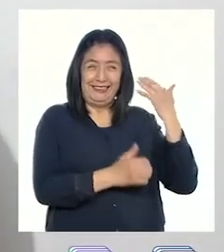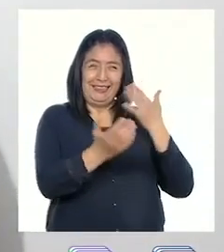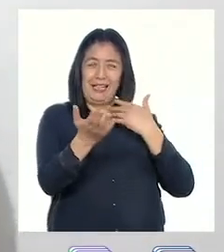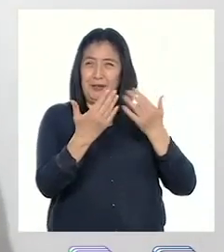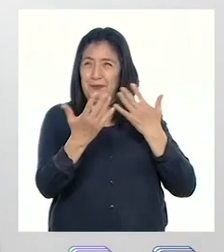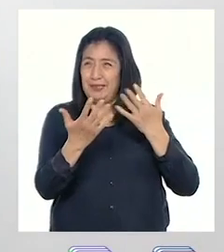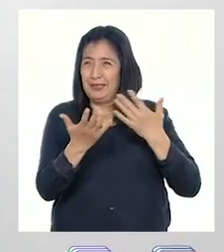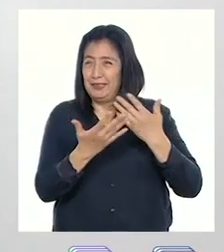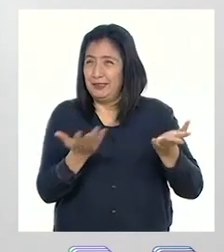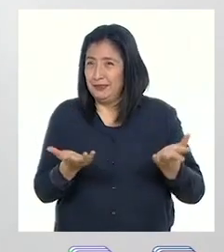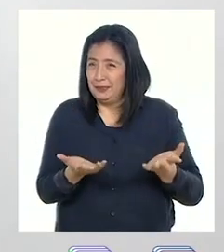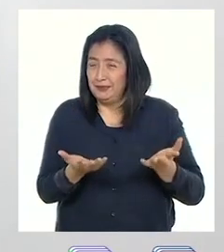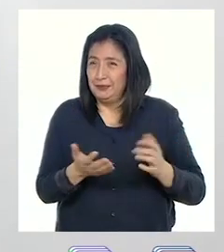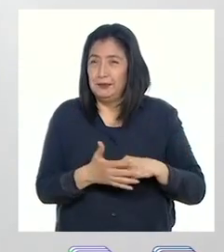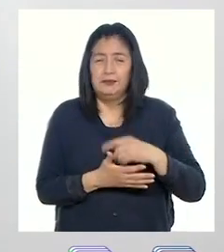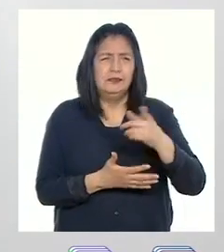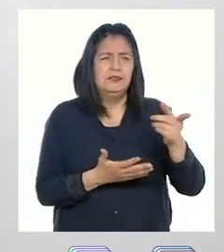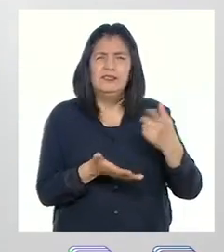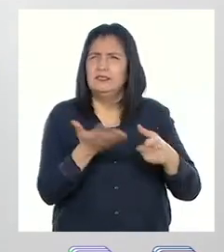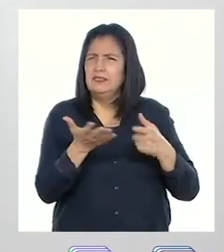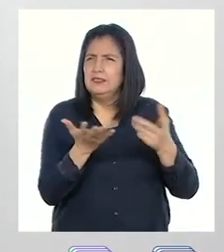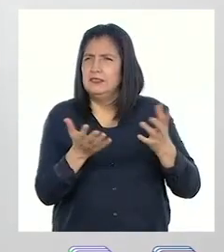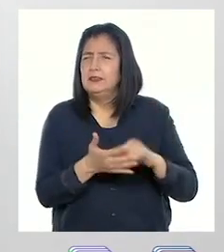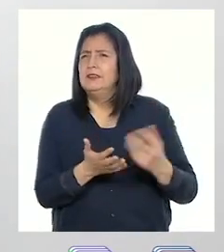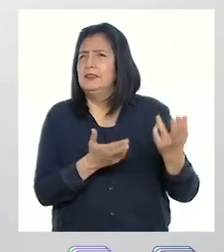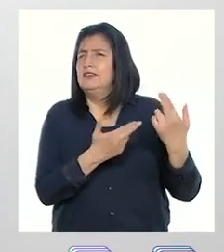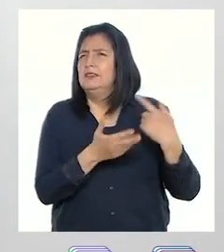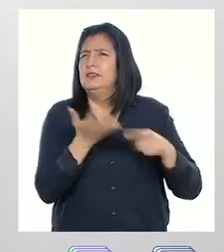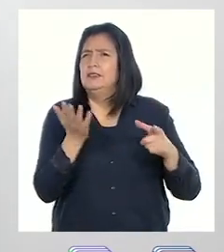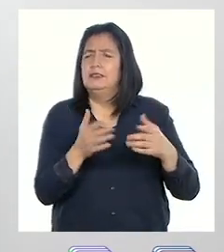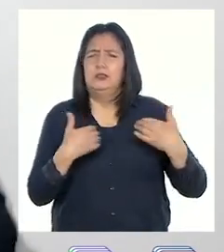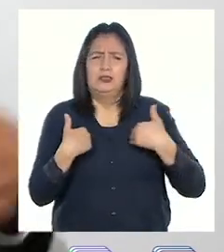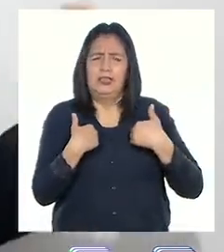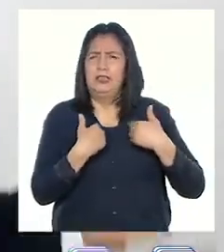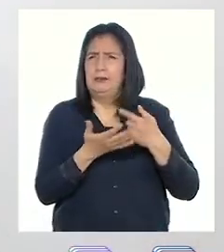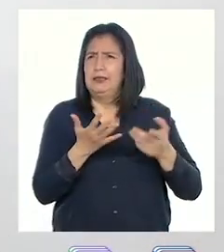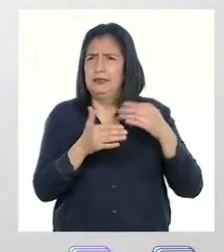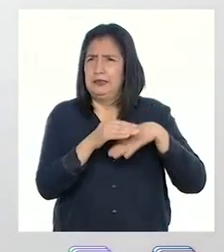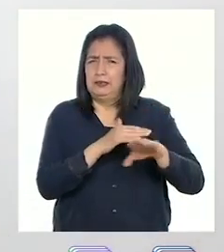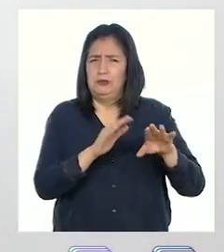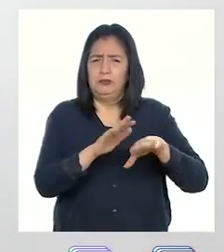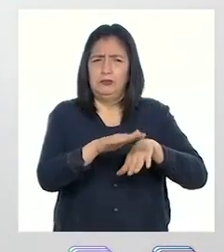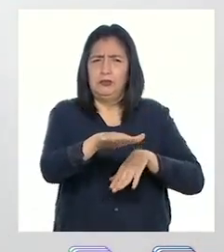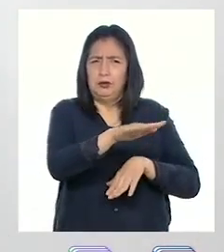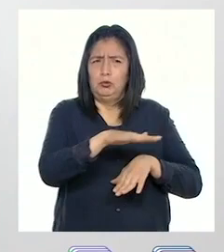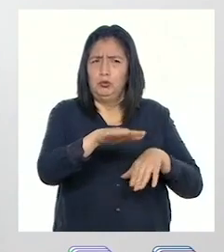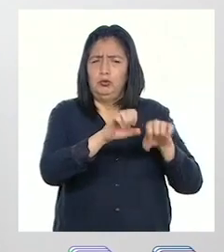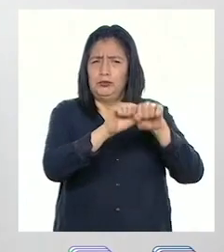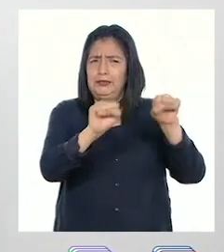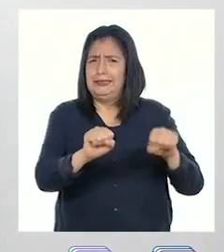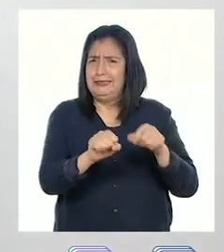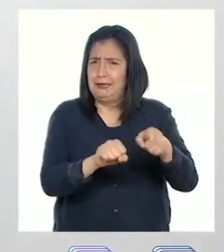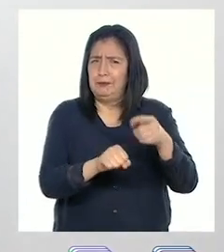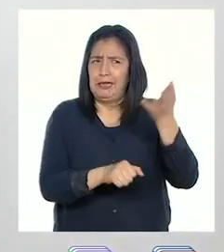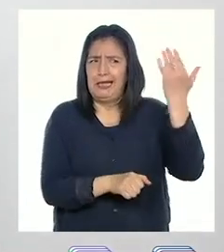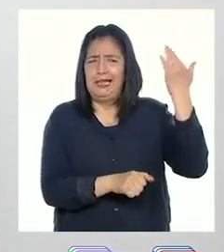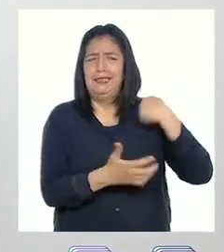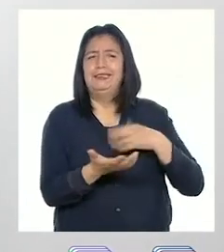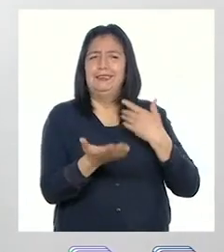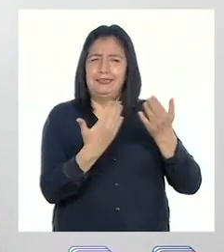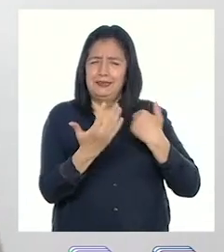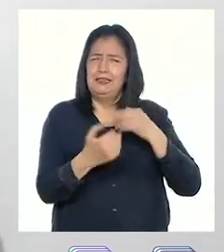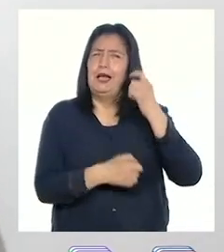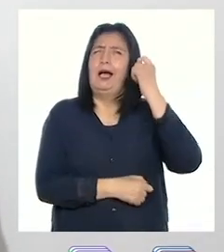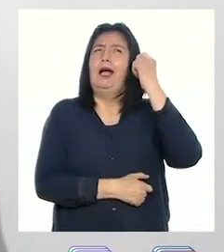hablábamos de las caedas alimentarias y el rol que cumplían los animales en el ecosistema? Esa vez pudimos